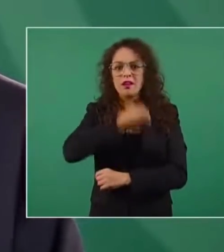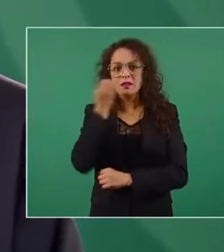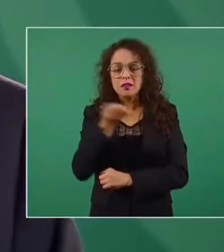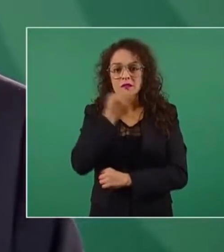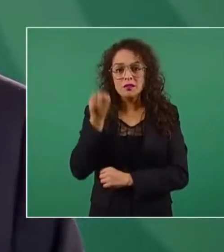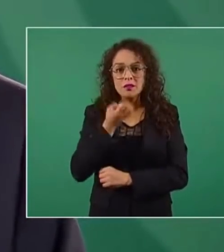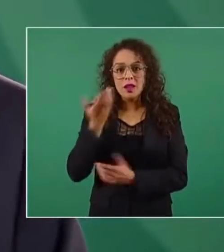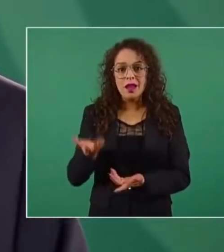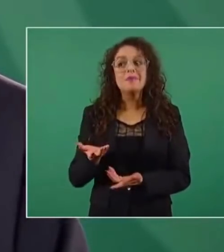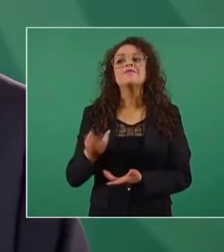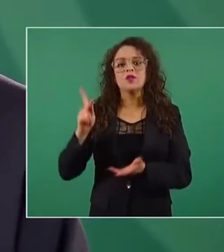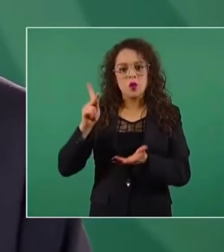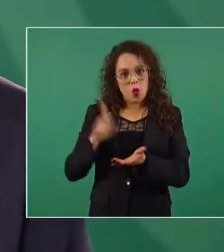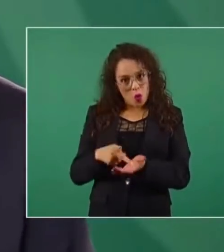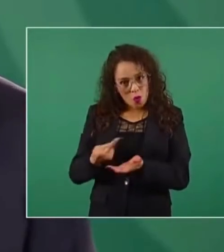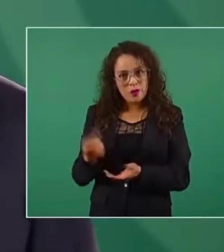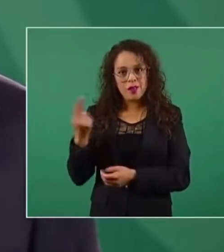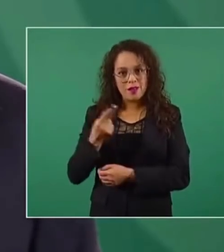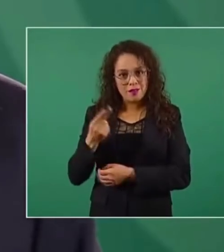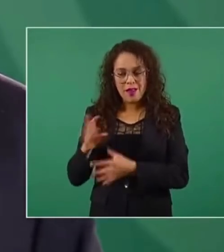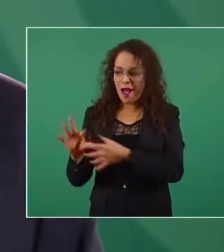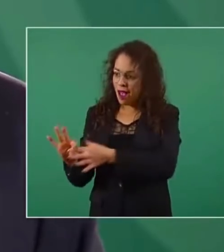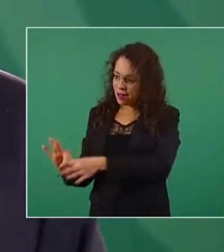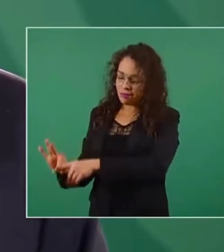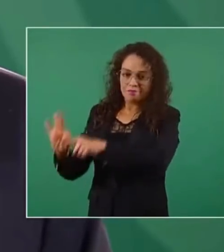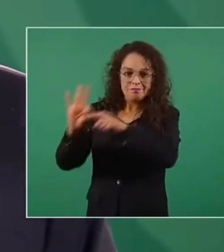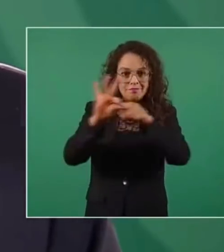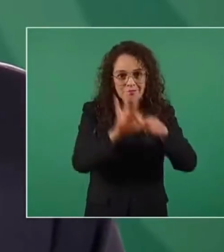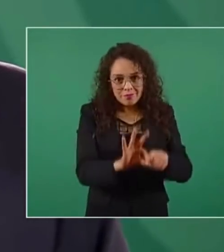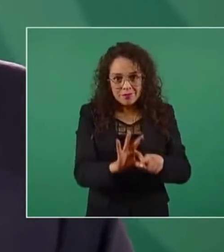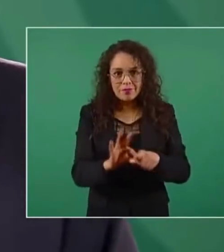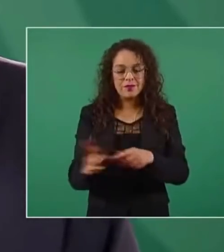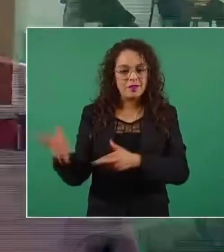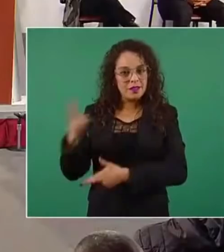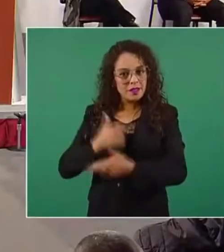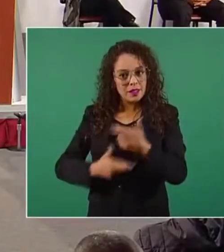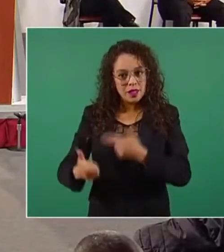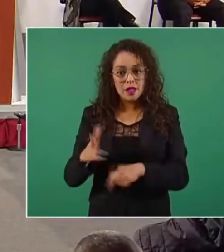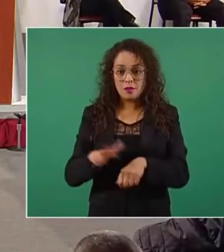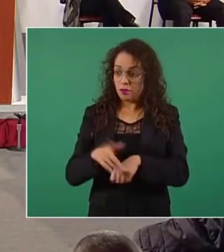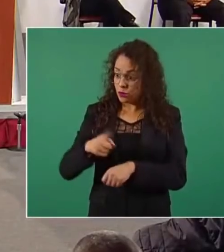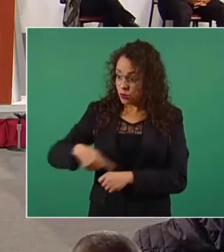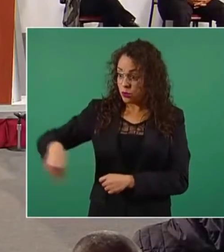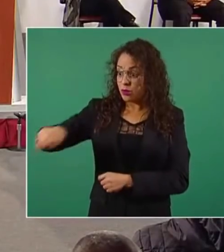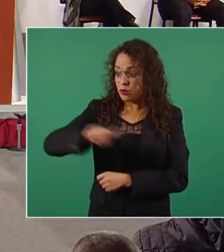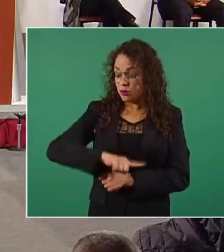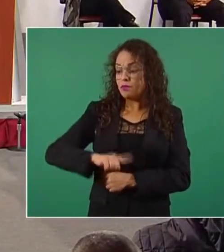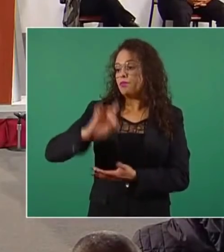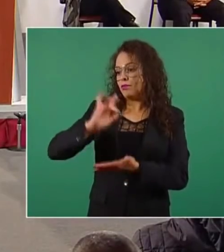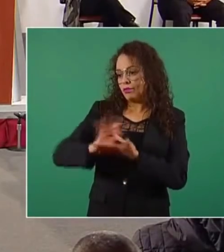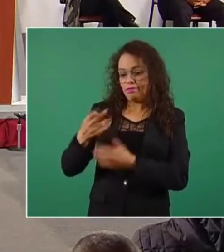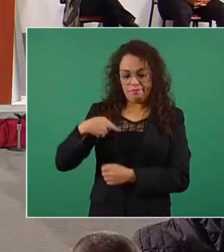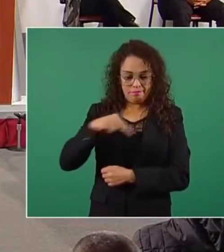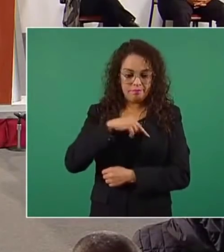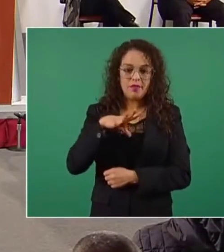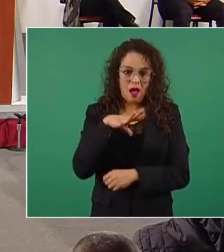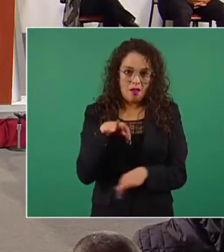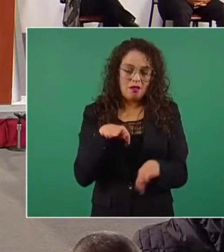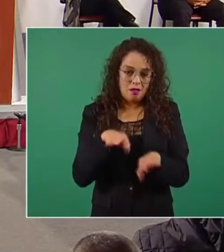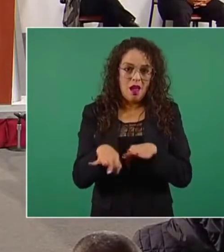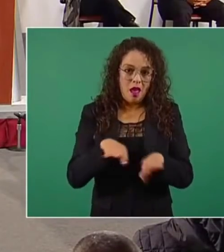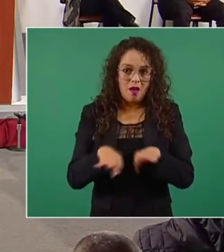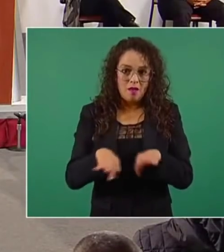materia de trabajo, son nuestra fuente de empleo. Por eso, la inmensa